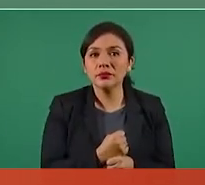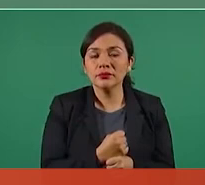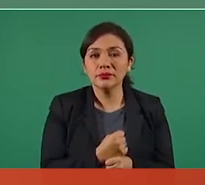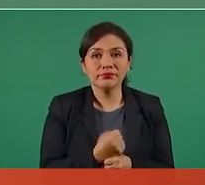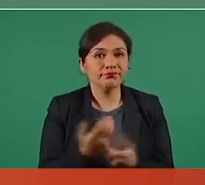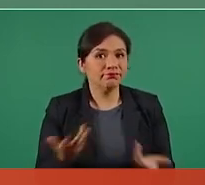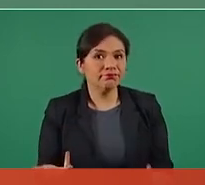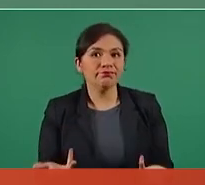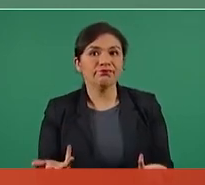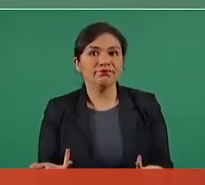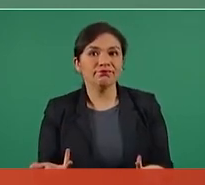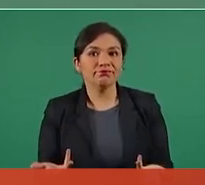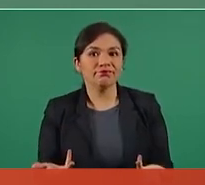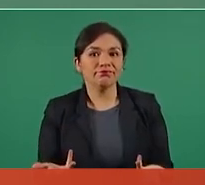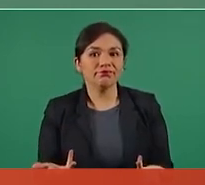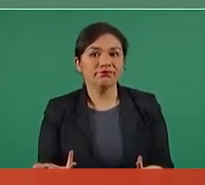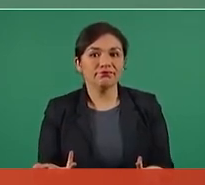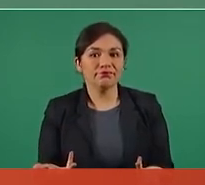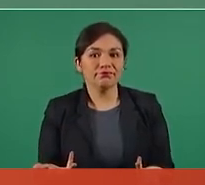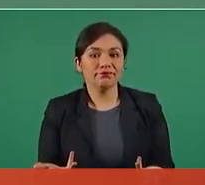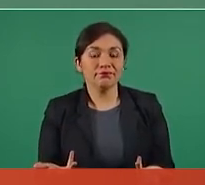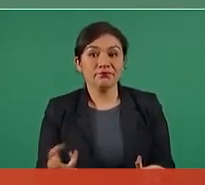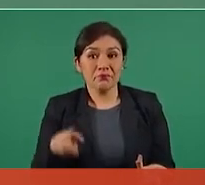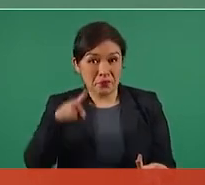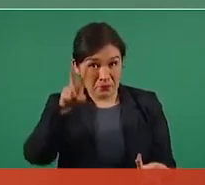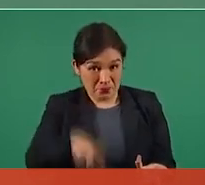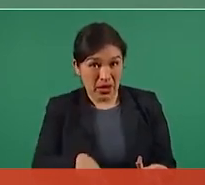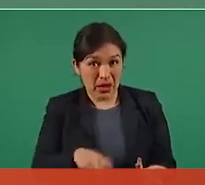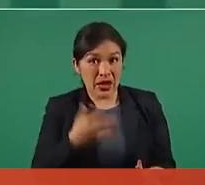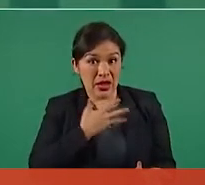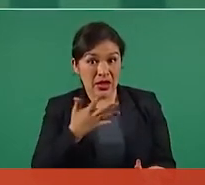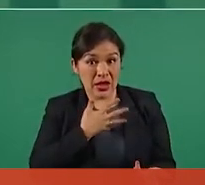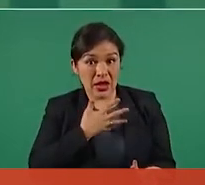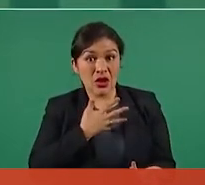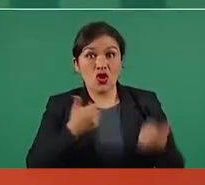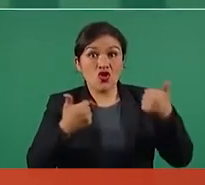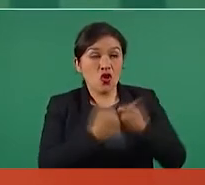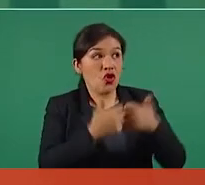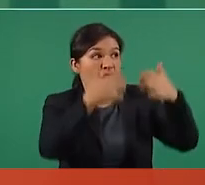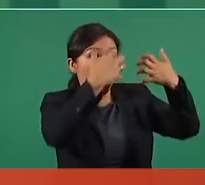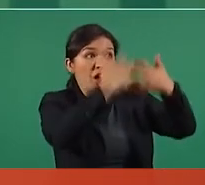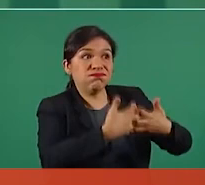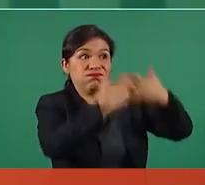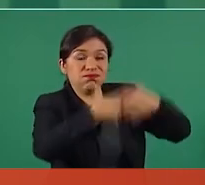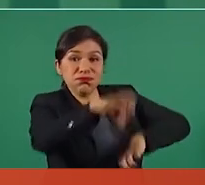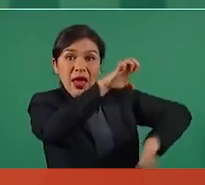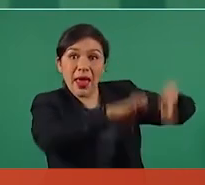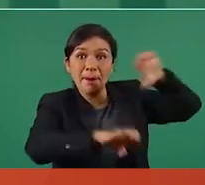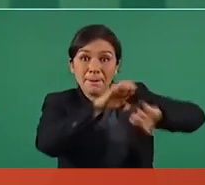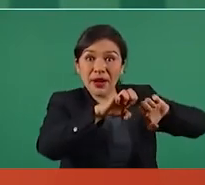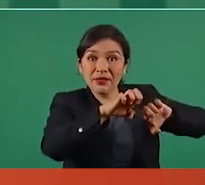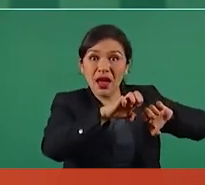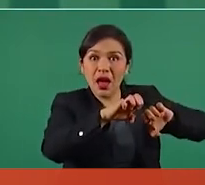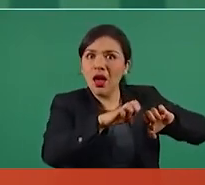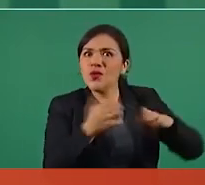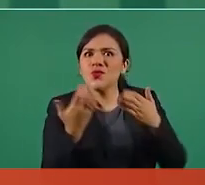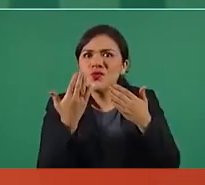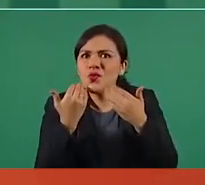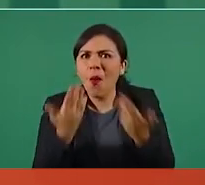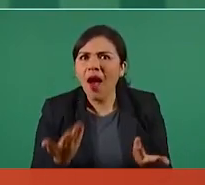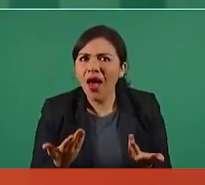Y no estaban participando ni siquiera farmacéuticas, sino intermediarios